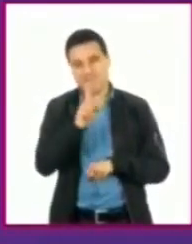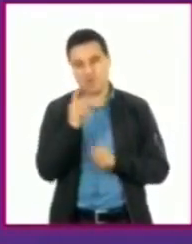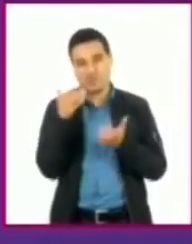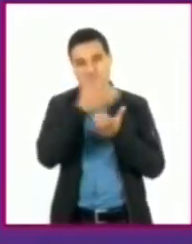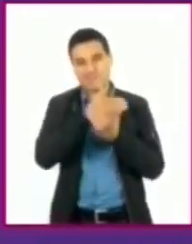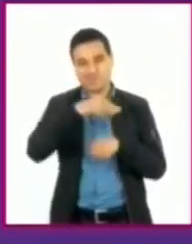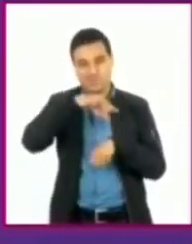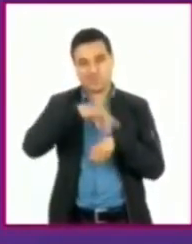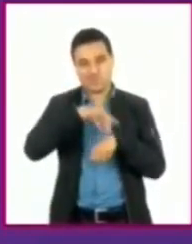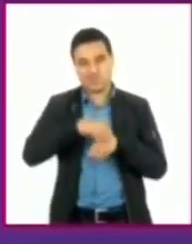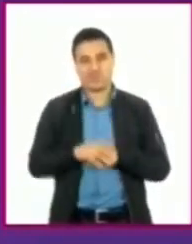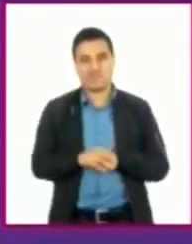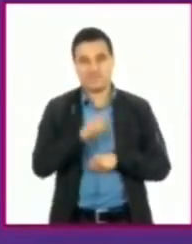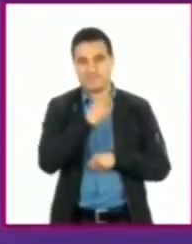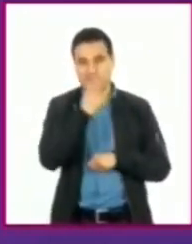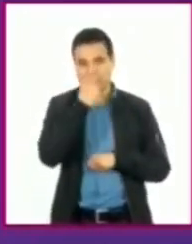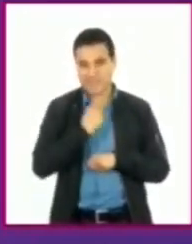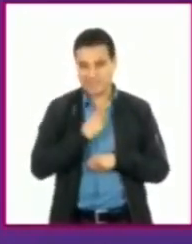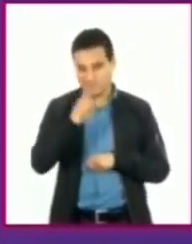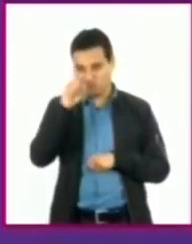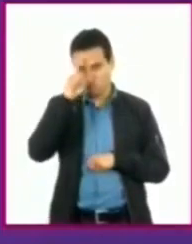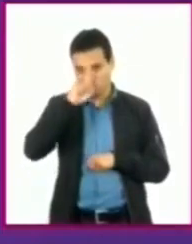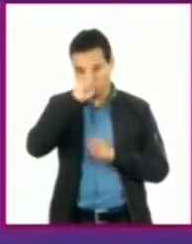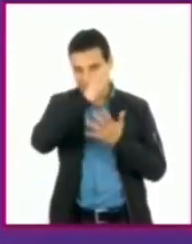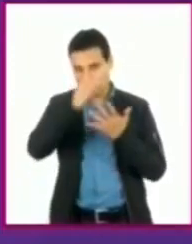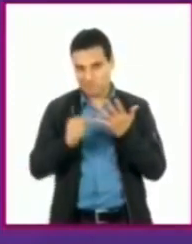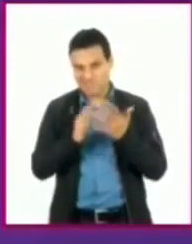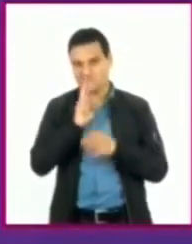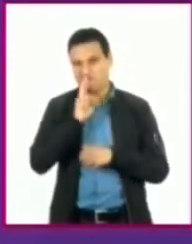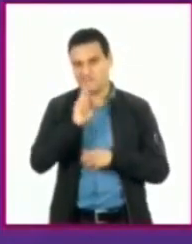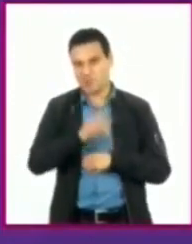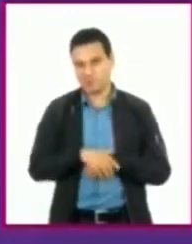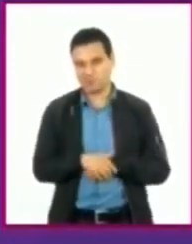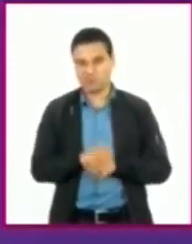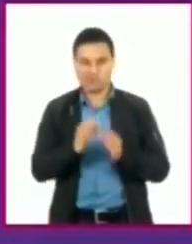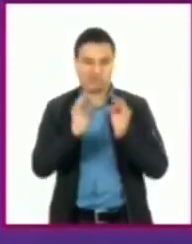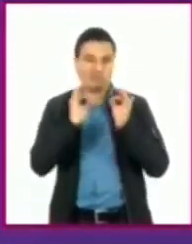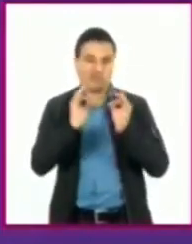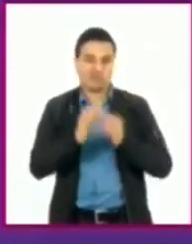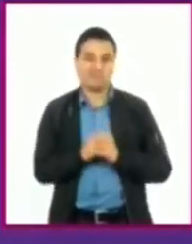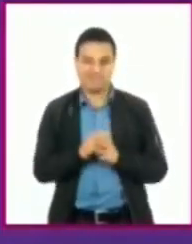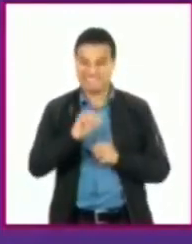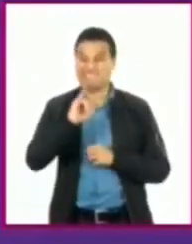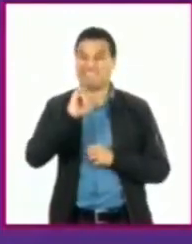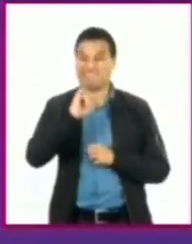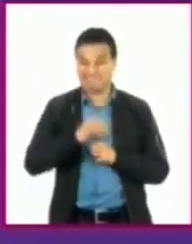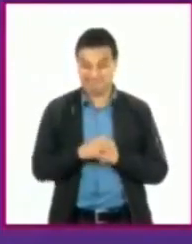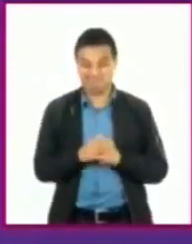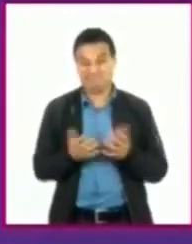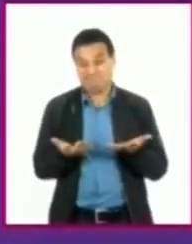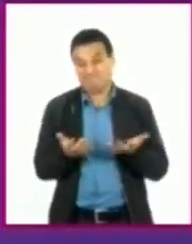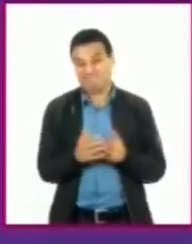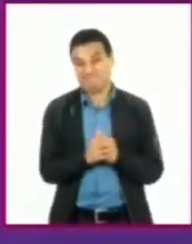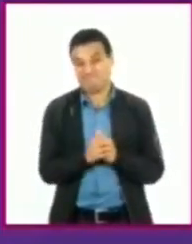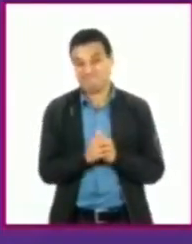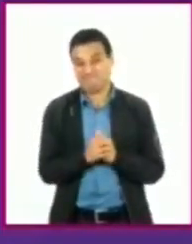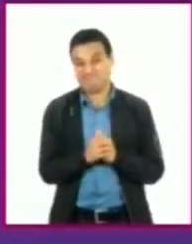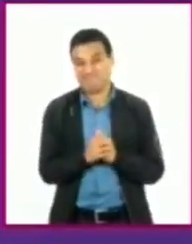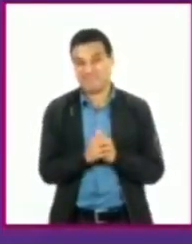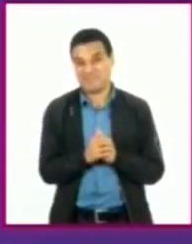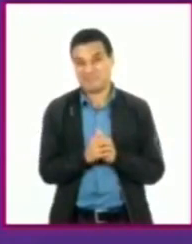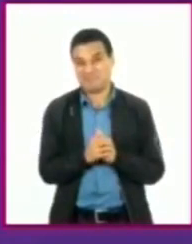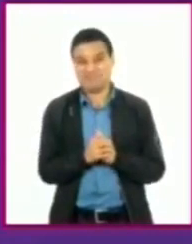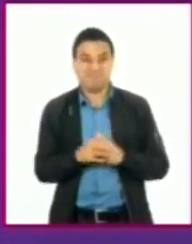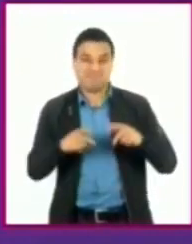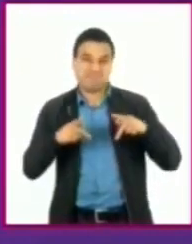y ya él te indicará cuál es el tratamiento más adecuado. Efectivamente, en la época de enfermedades de